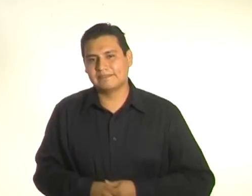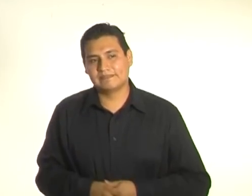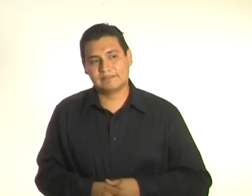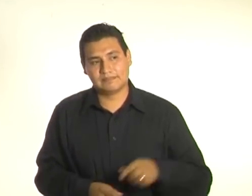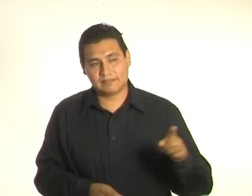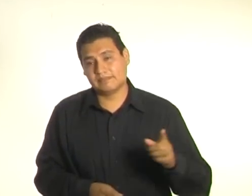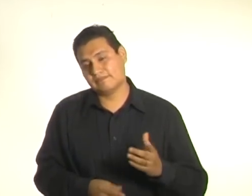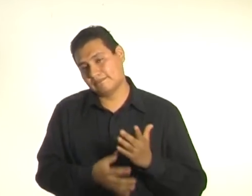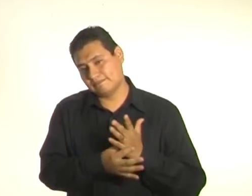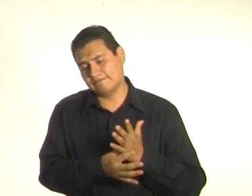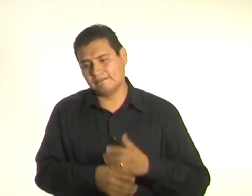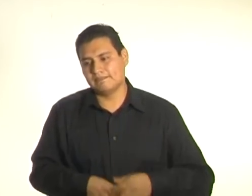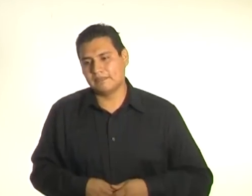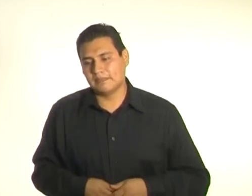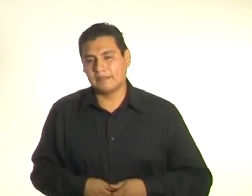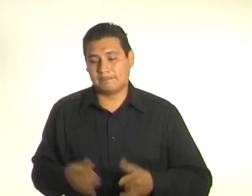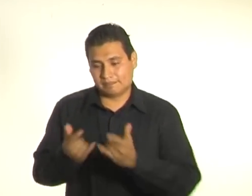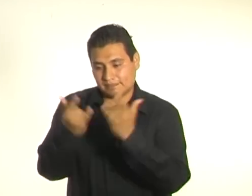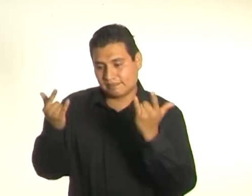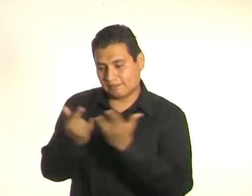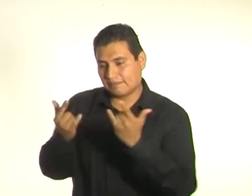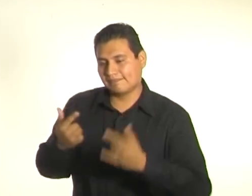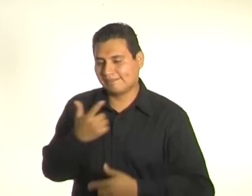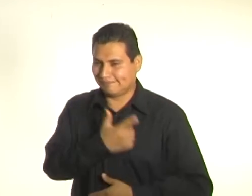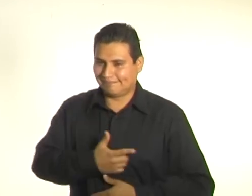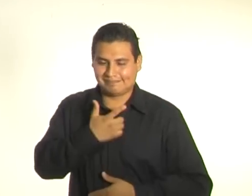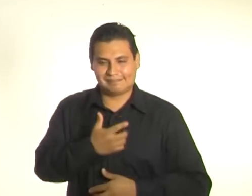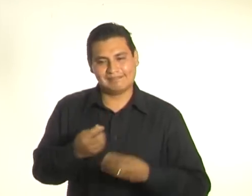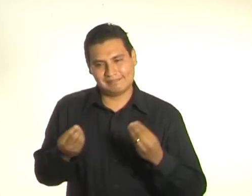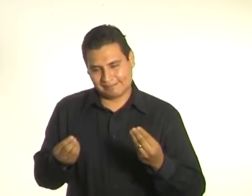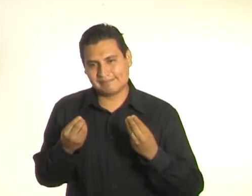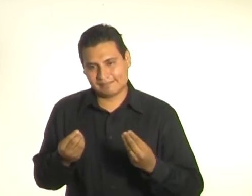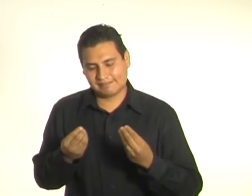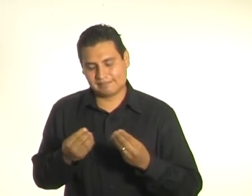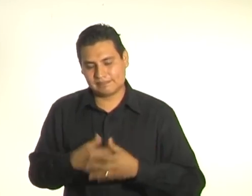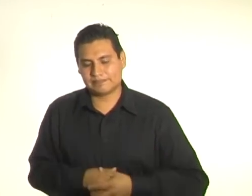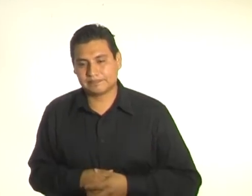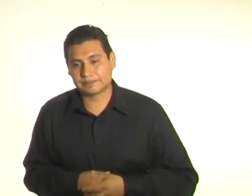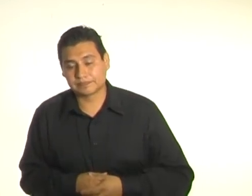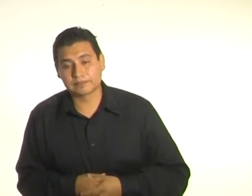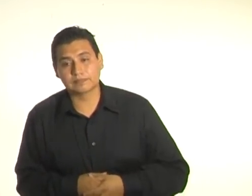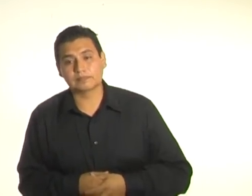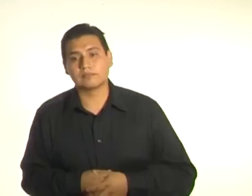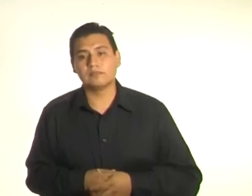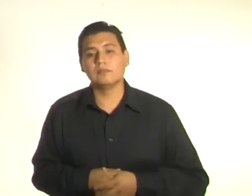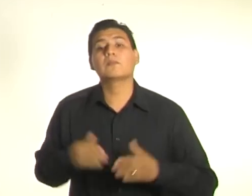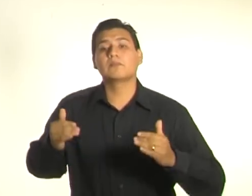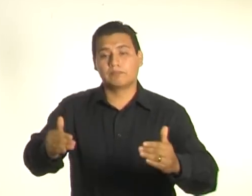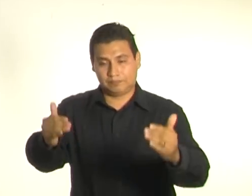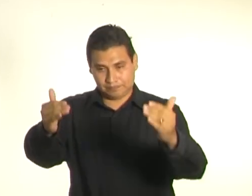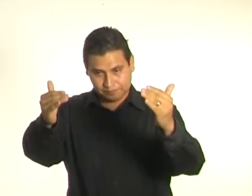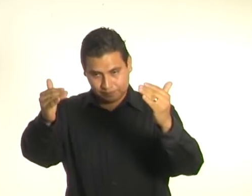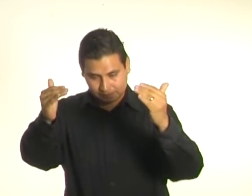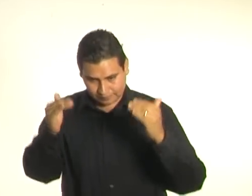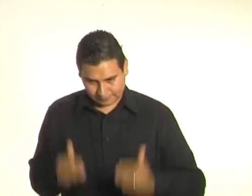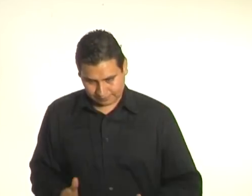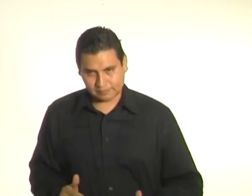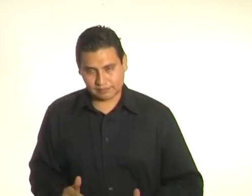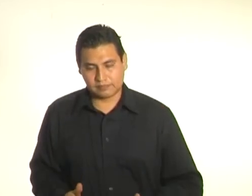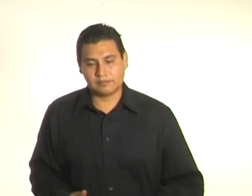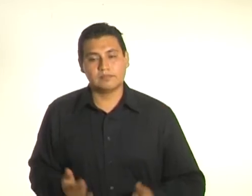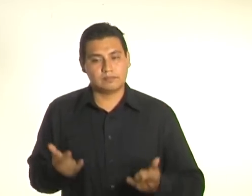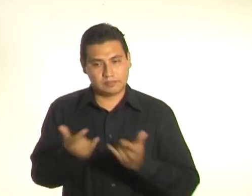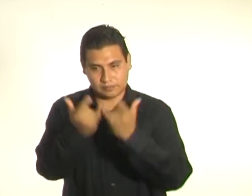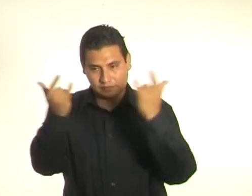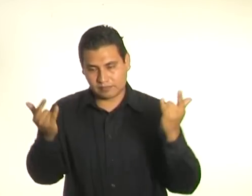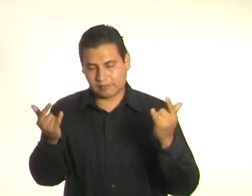contárselos. Ok, entonces vamos a regresar a nuestro tema. En sesiones posteriores vamos